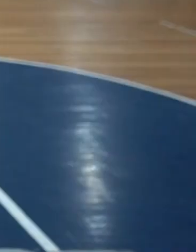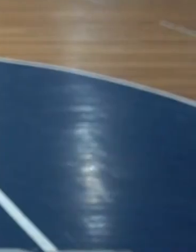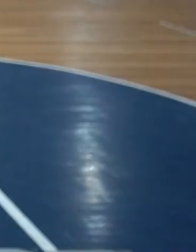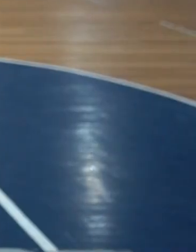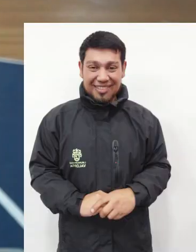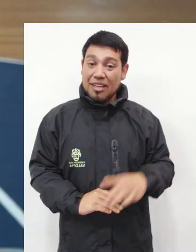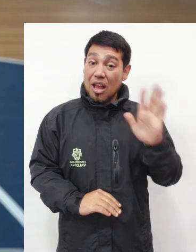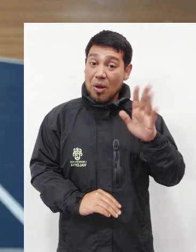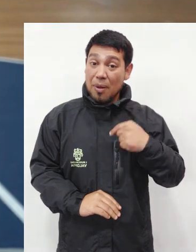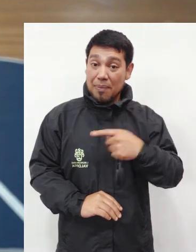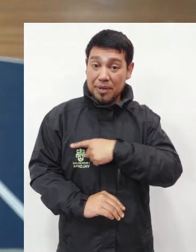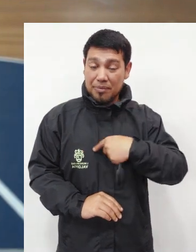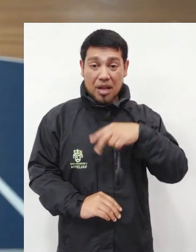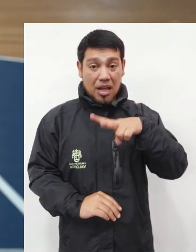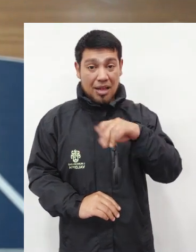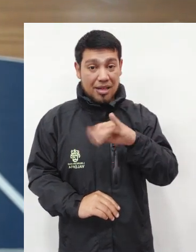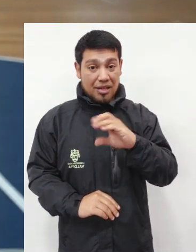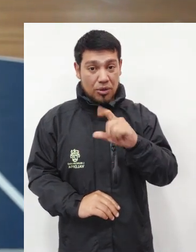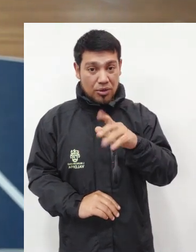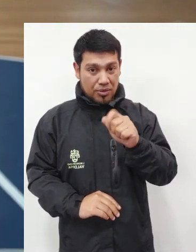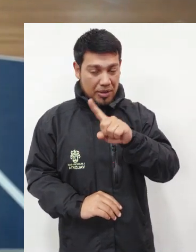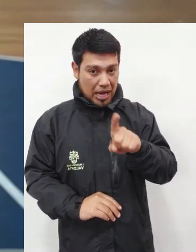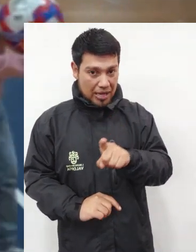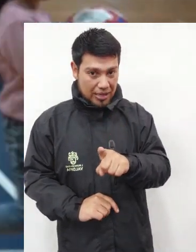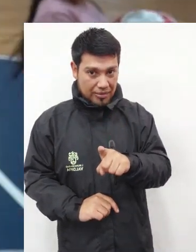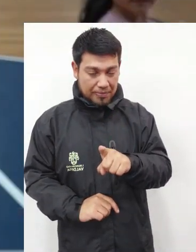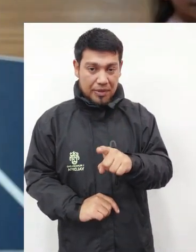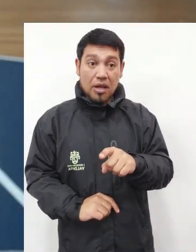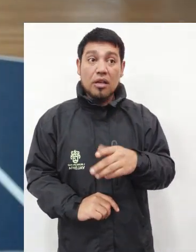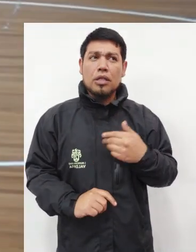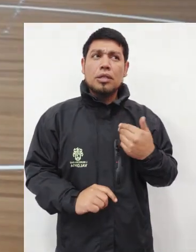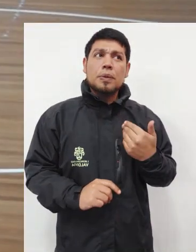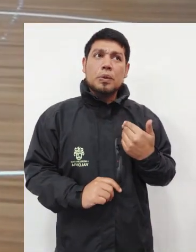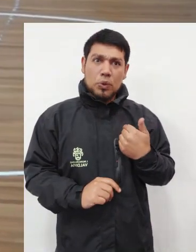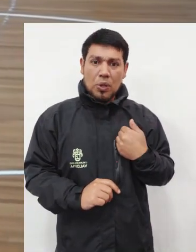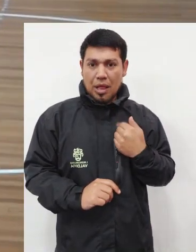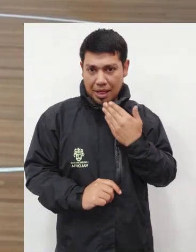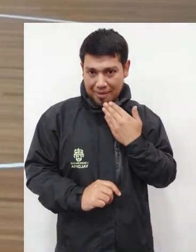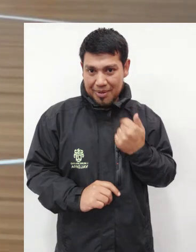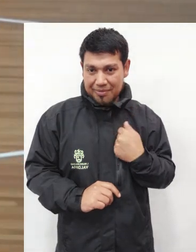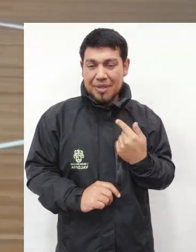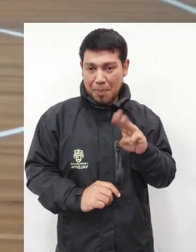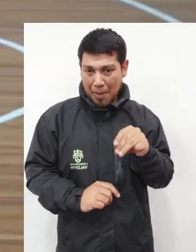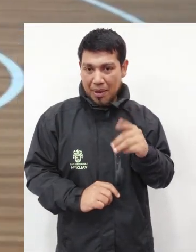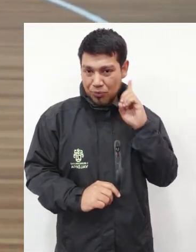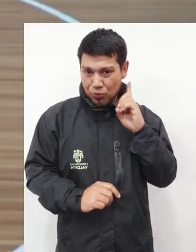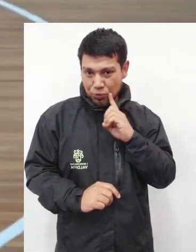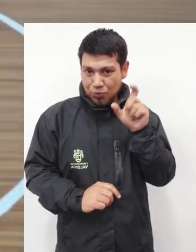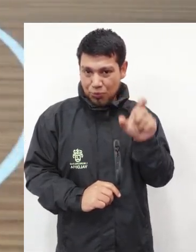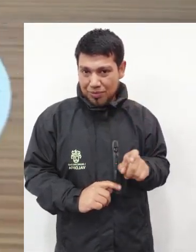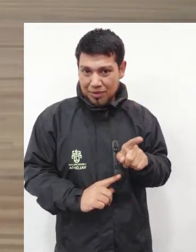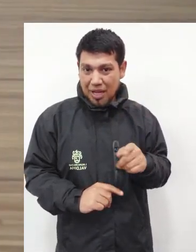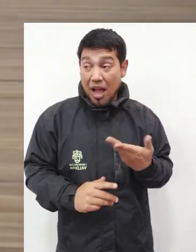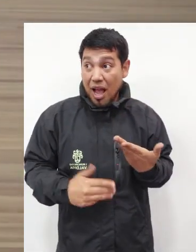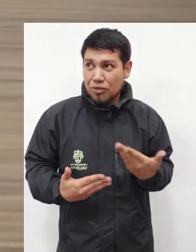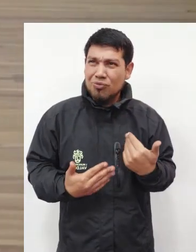Hola, yo soy Nicolás Jara y soy hijo de una familia sorda. No de familia sorda, sino que de mi mamá. Yo me he sentido muy bien. La verdad es que me entretengo mucho con la profesión sorda,